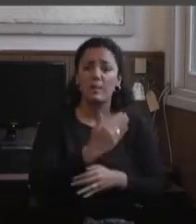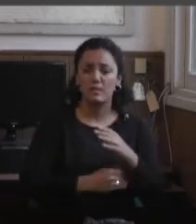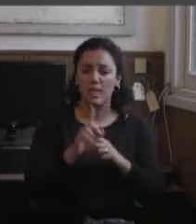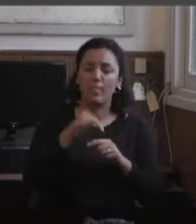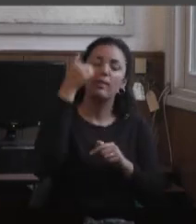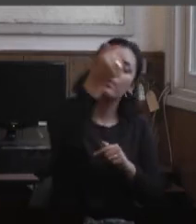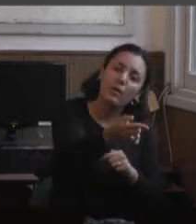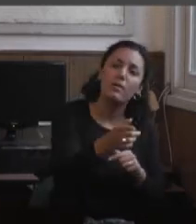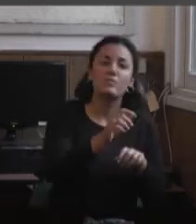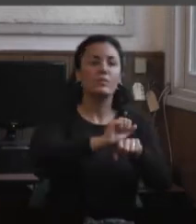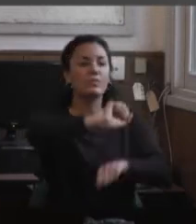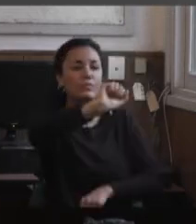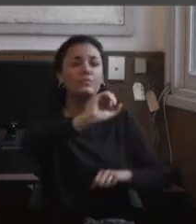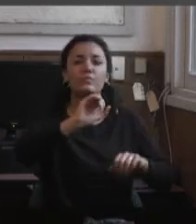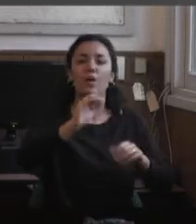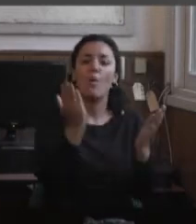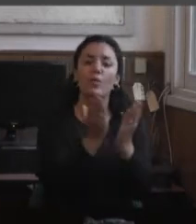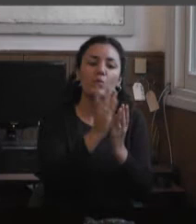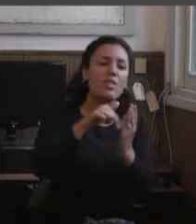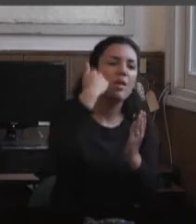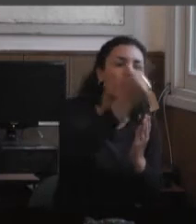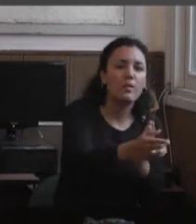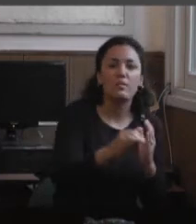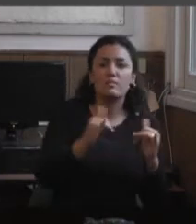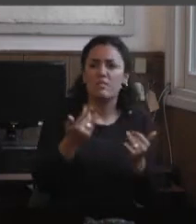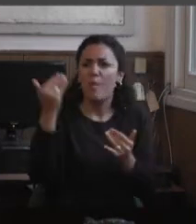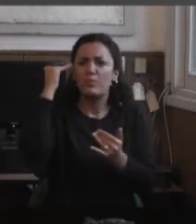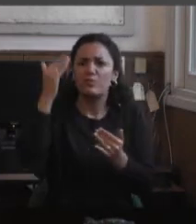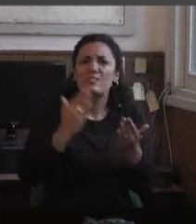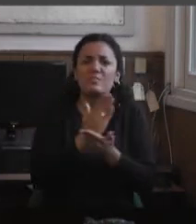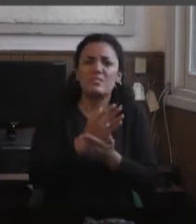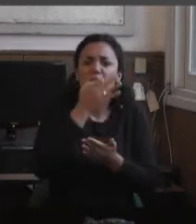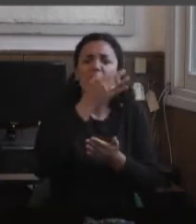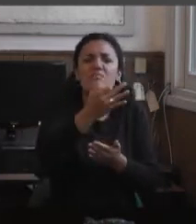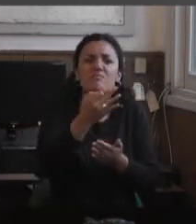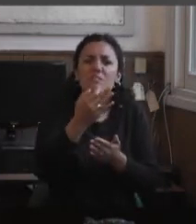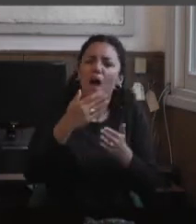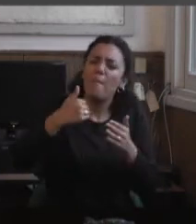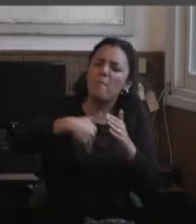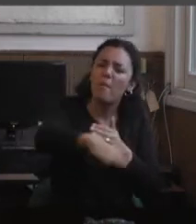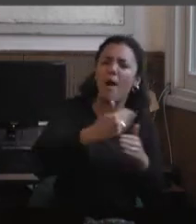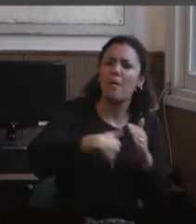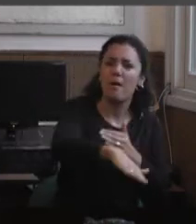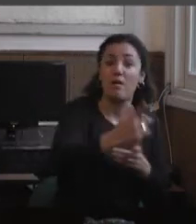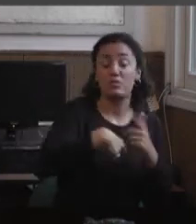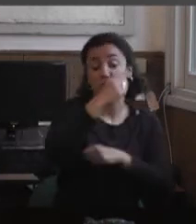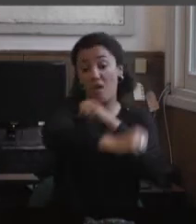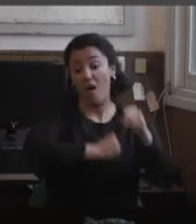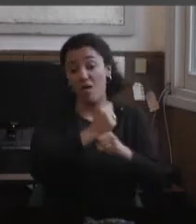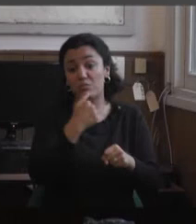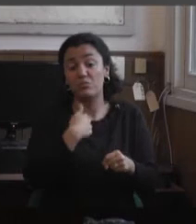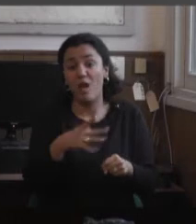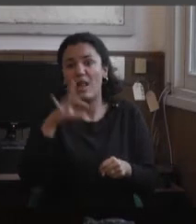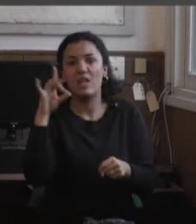egreses, cuando hagas un posgrado. Siempre era como que lo pateaban para adelante. Así fue que a los pocos años decido que